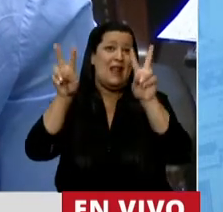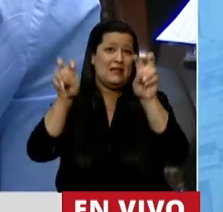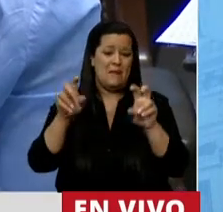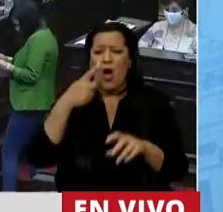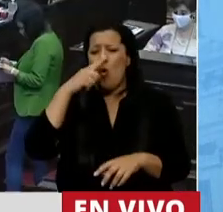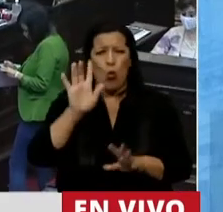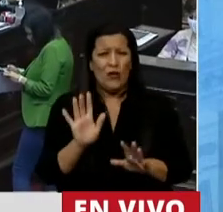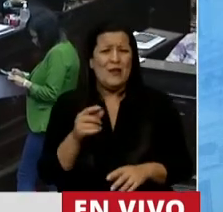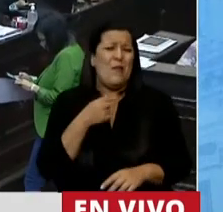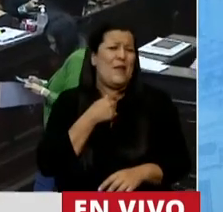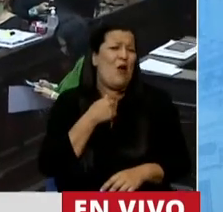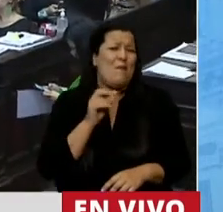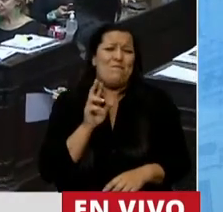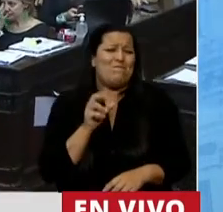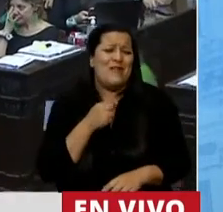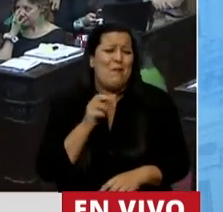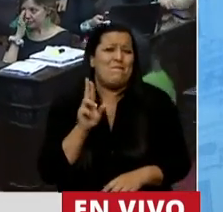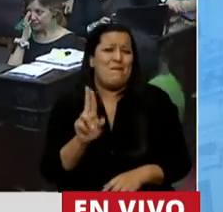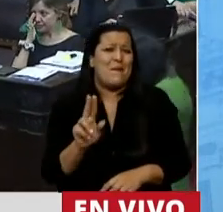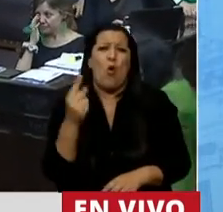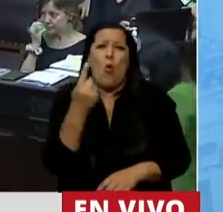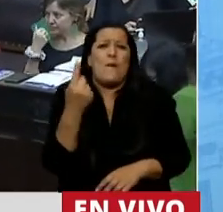pero permítame un minuto de reflexión, presidente.